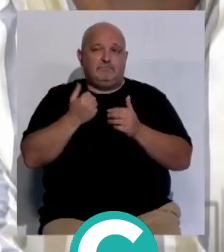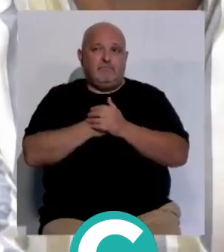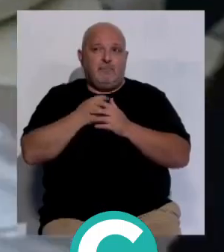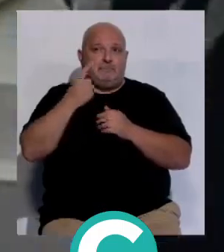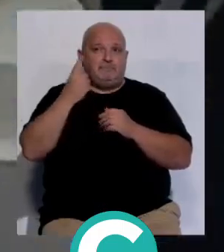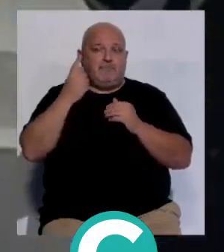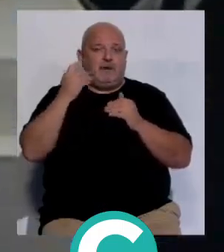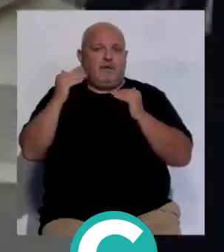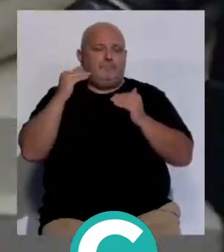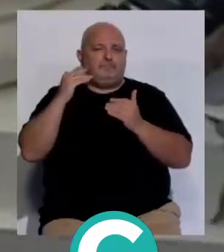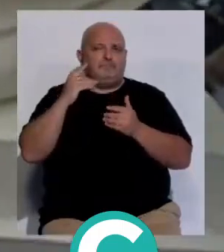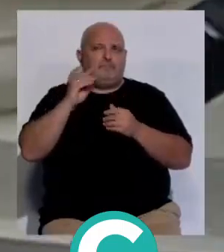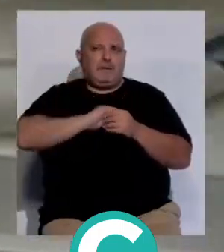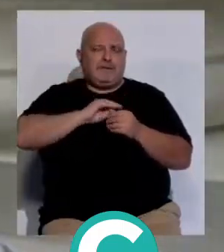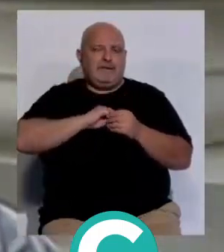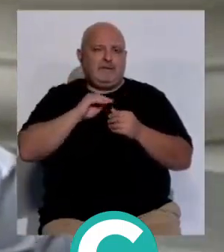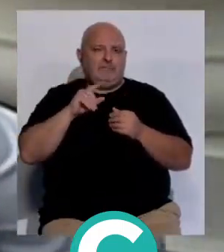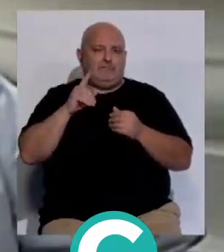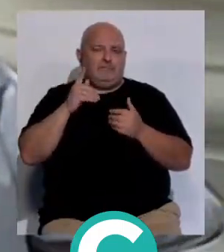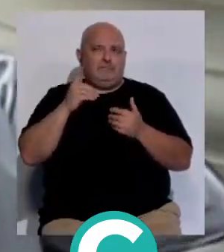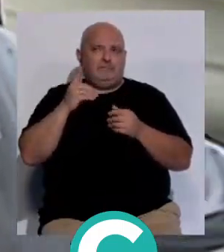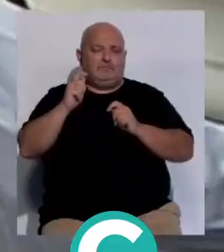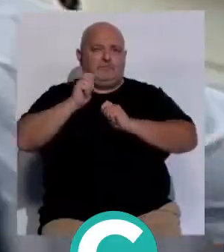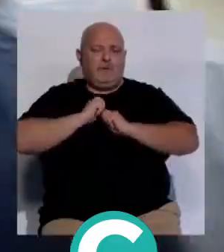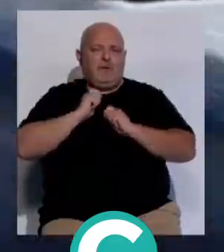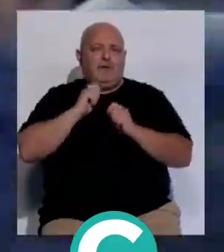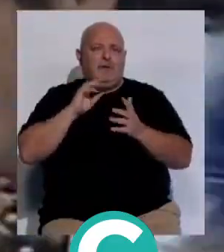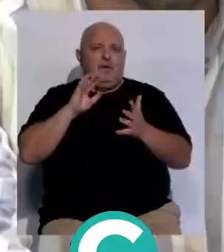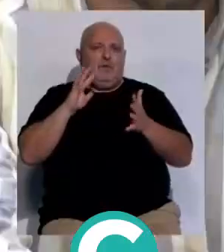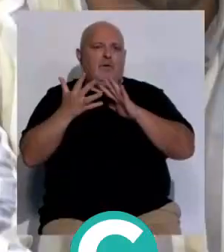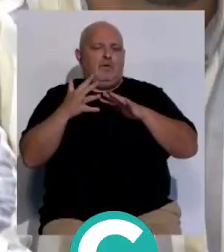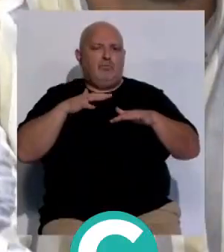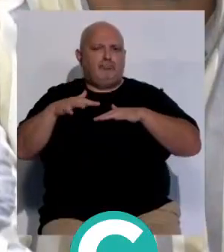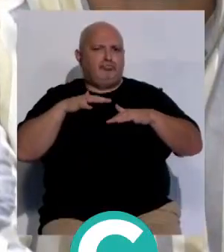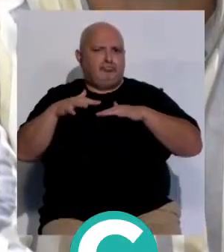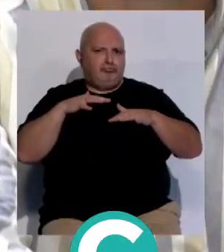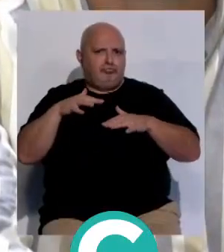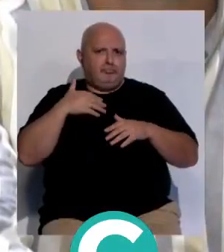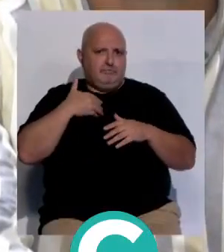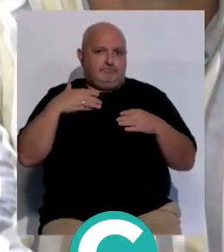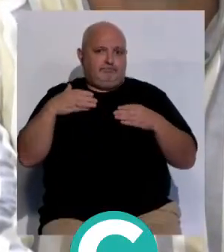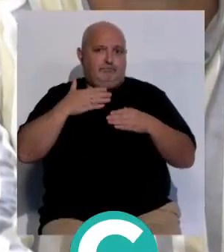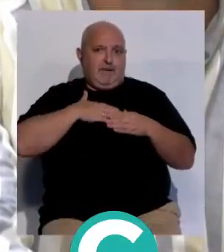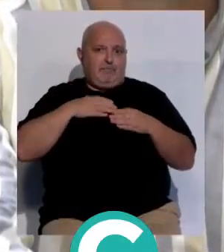sus consecuencias marcaron gran parte de nuestra acción de gobierno que afortunadamente